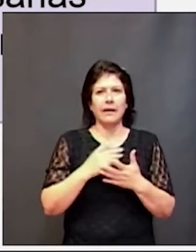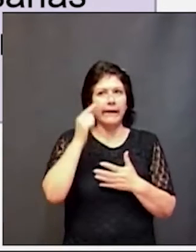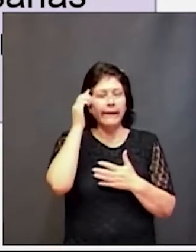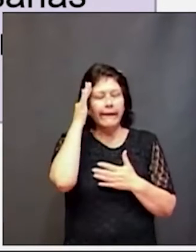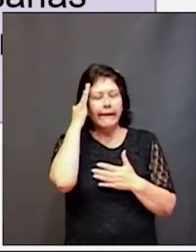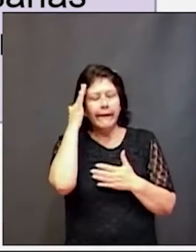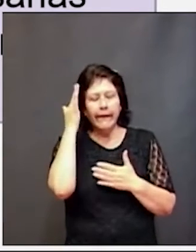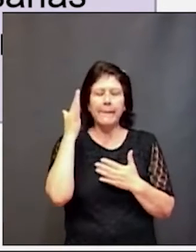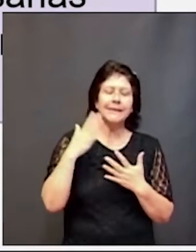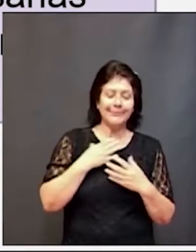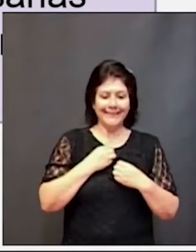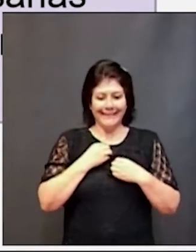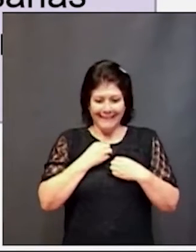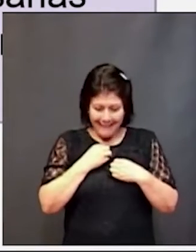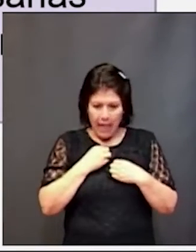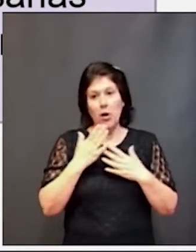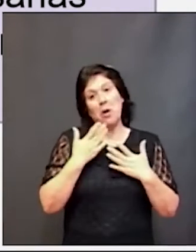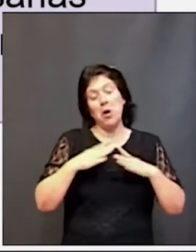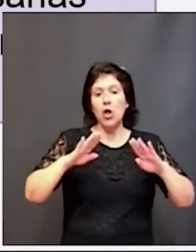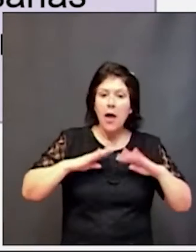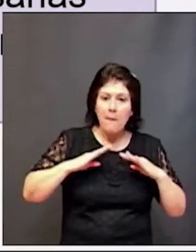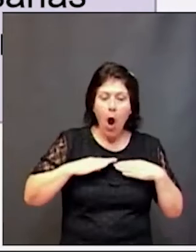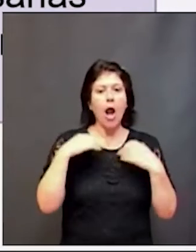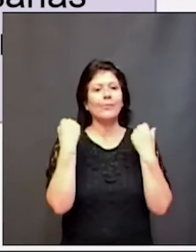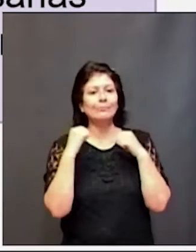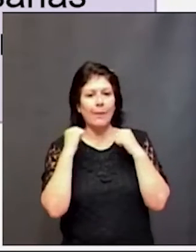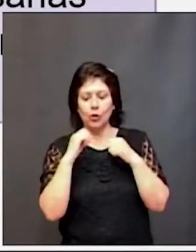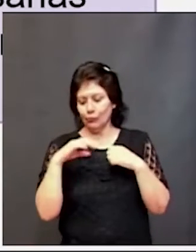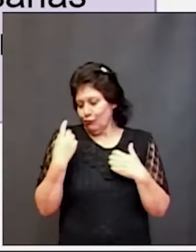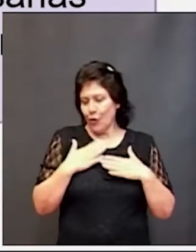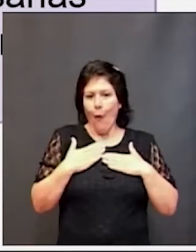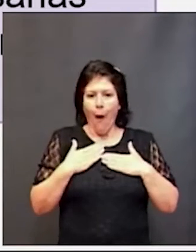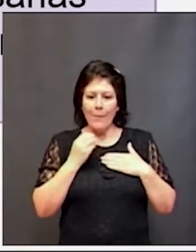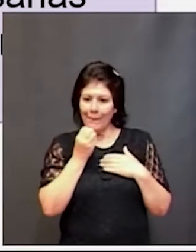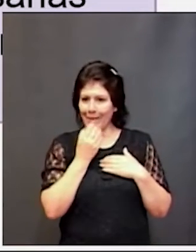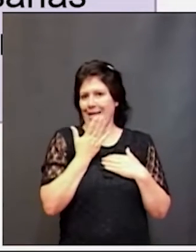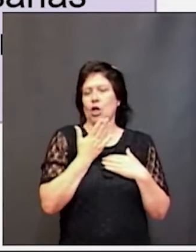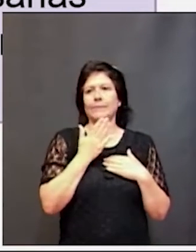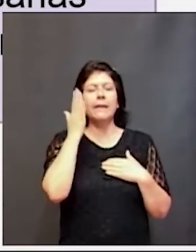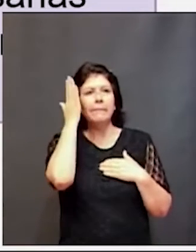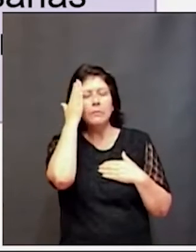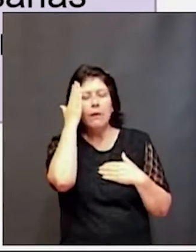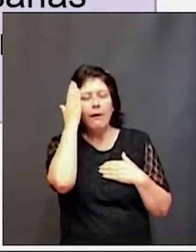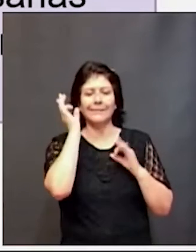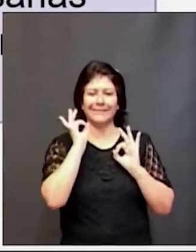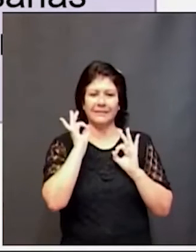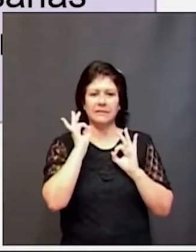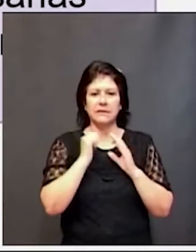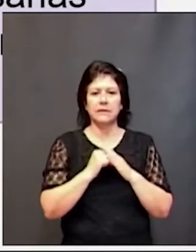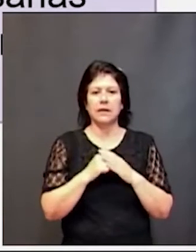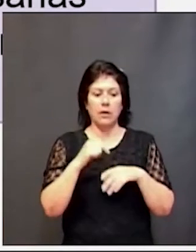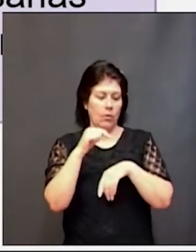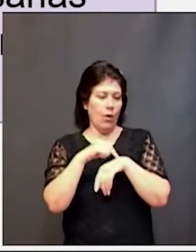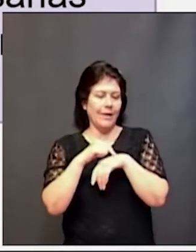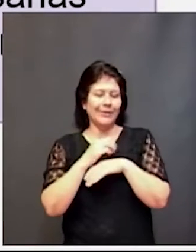satisfacción luego de haber hecho ejercicio momentos donde necesitamos estimular la memoria y por eso buscamos momentos